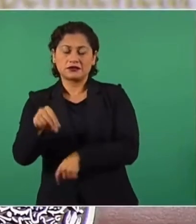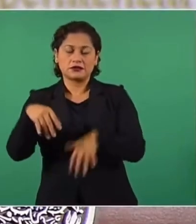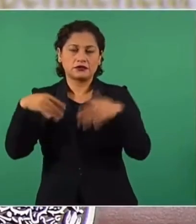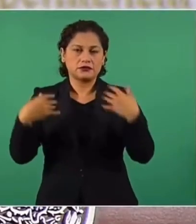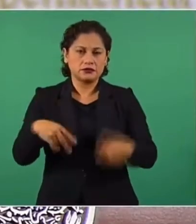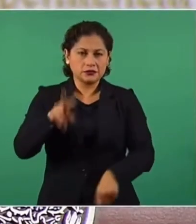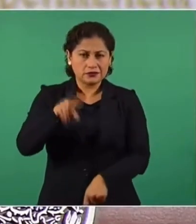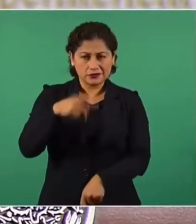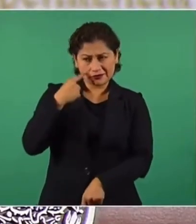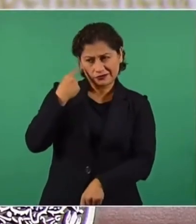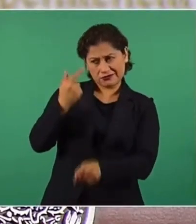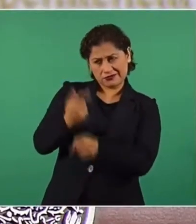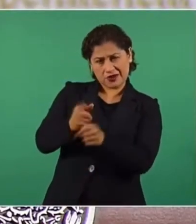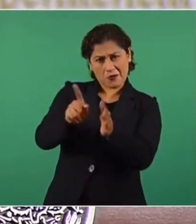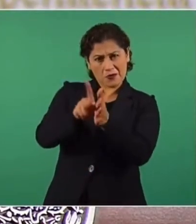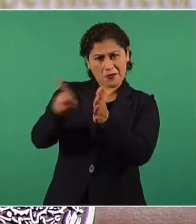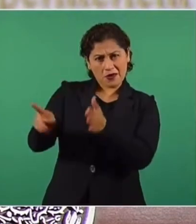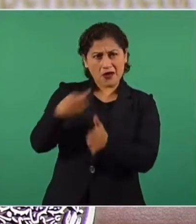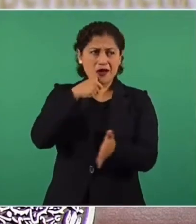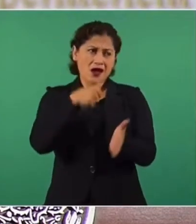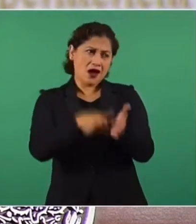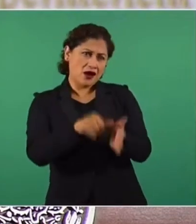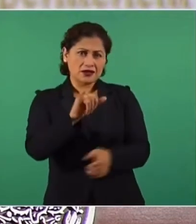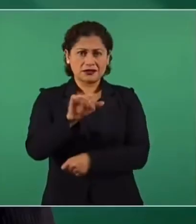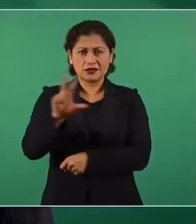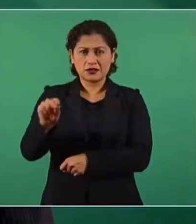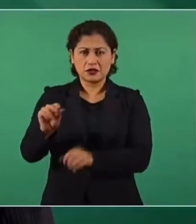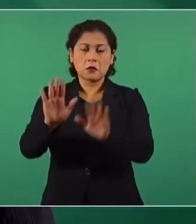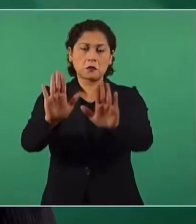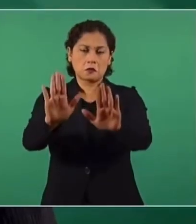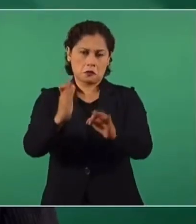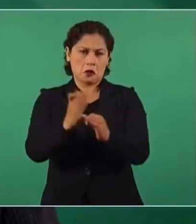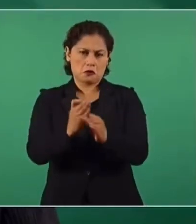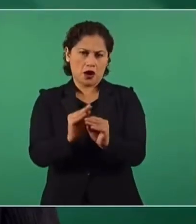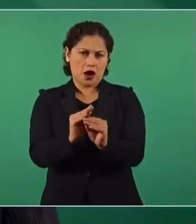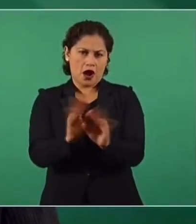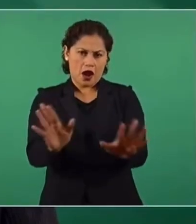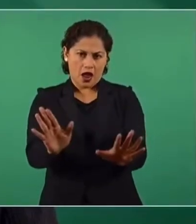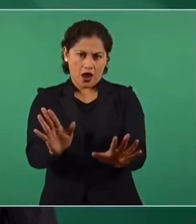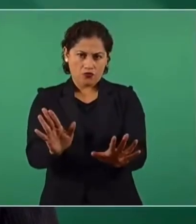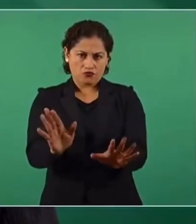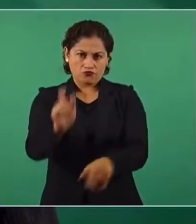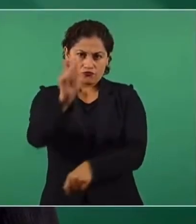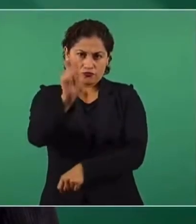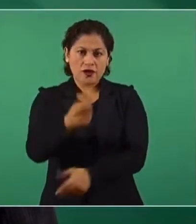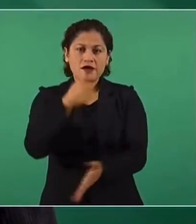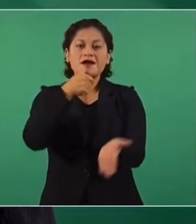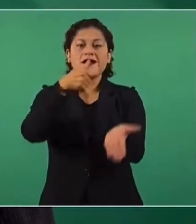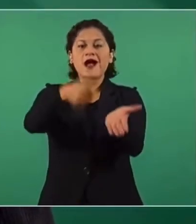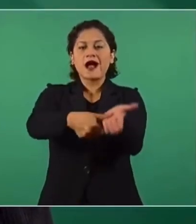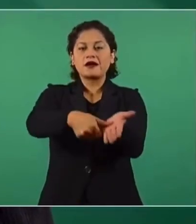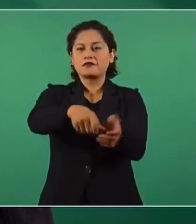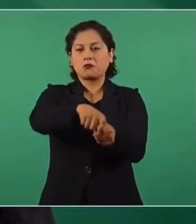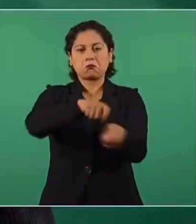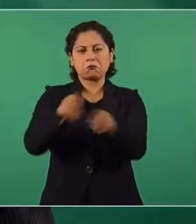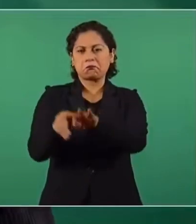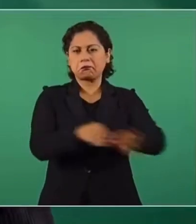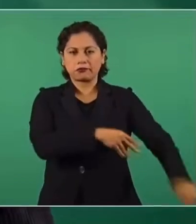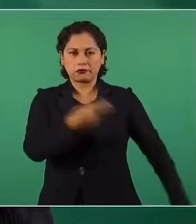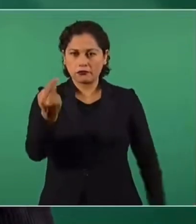tan grande para eso de que si la carta o no la carta, bueno, pues yo aquí lo expreso, no es necesaria, la carta no es obligatoria,